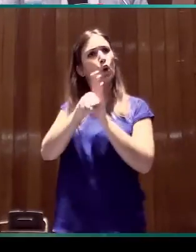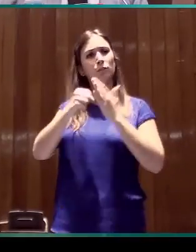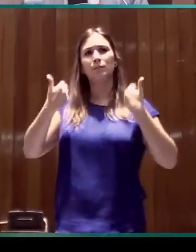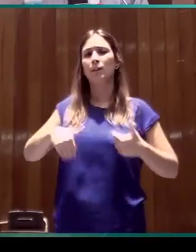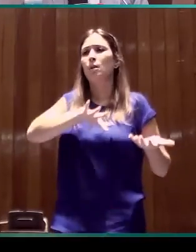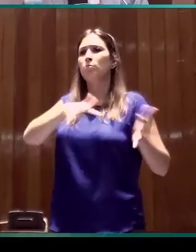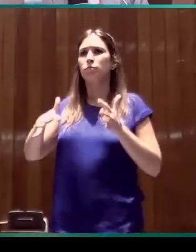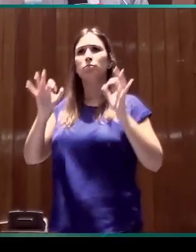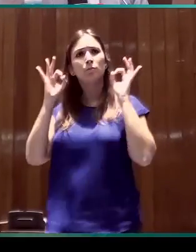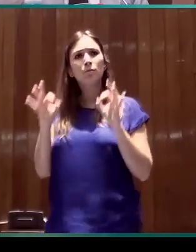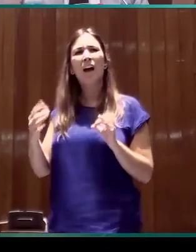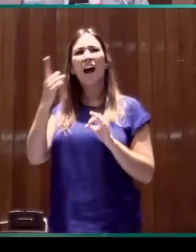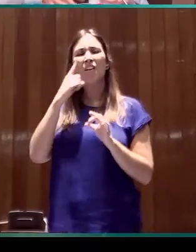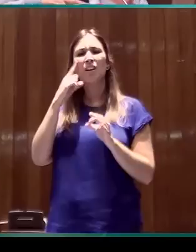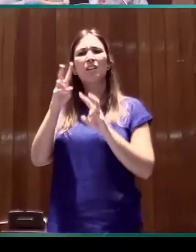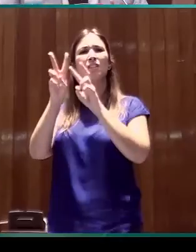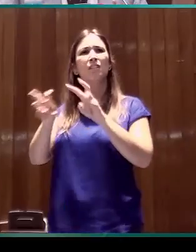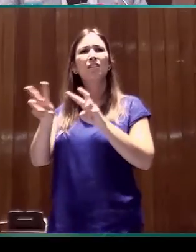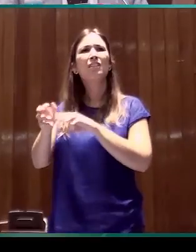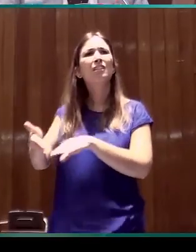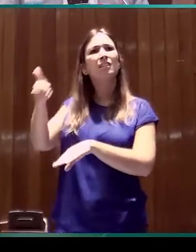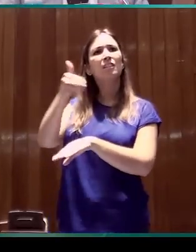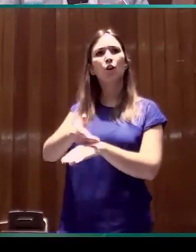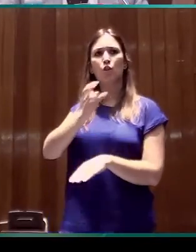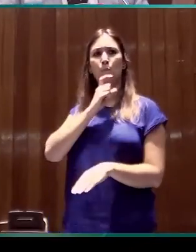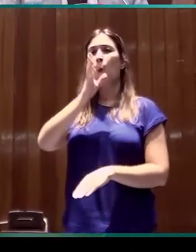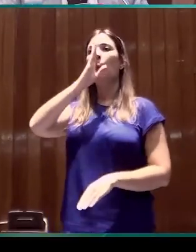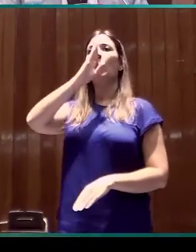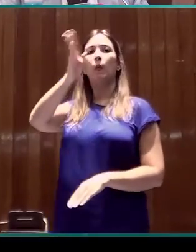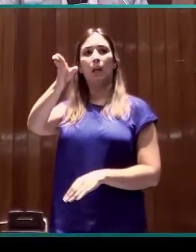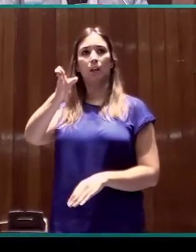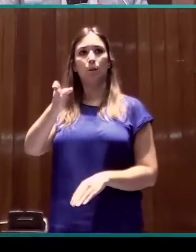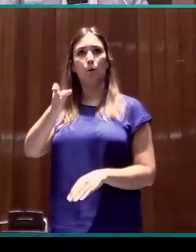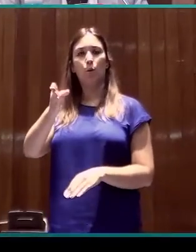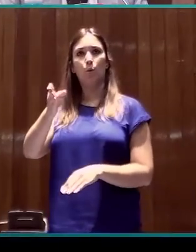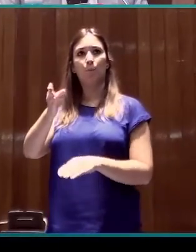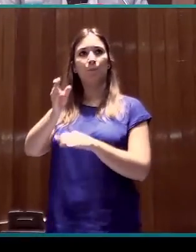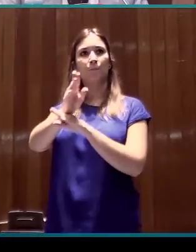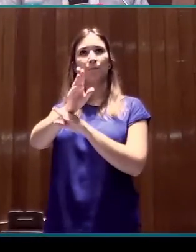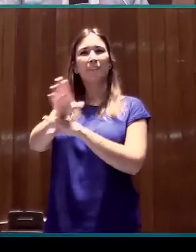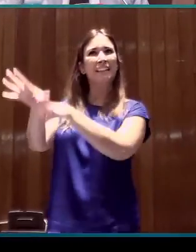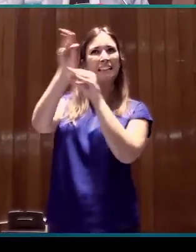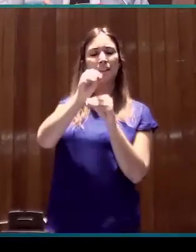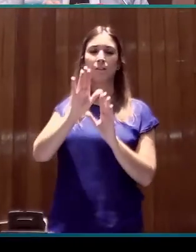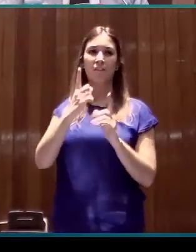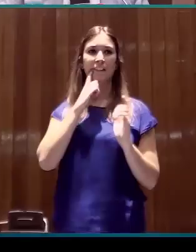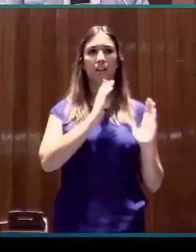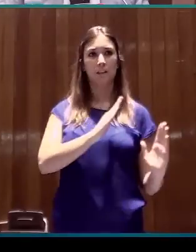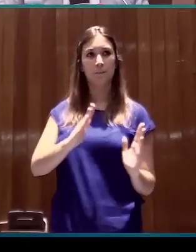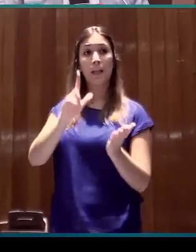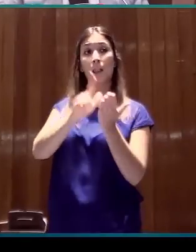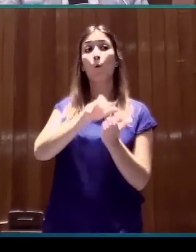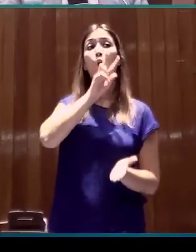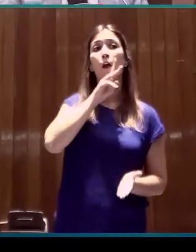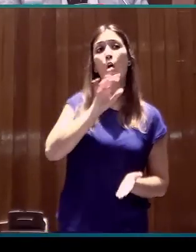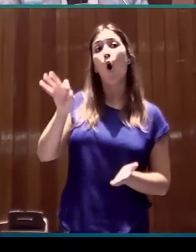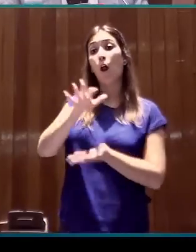informarnos de cuáles son los análisis previos relativos a ese fenómeno que queremos entender, tanto en lenguas orales